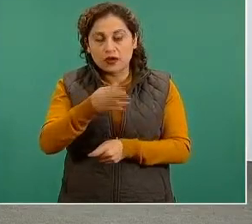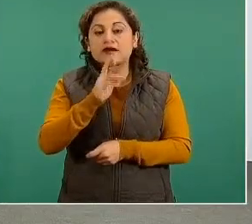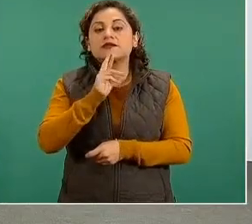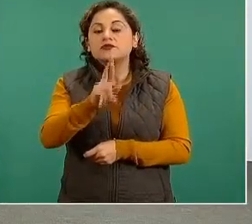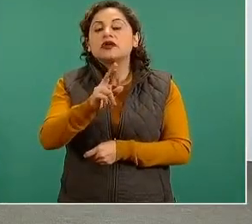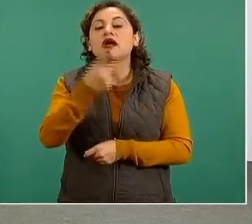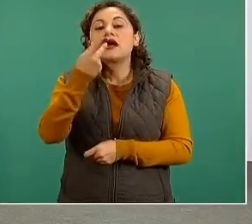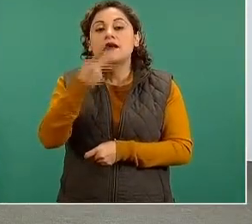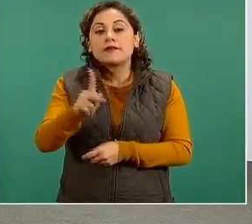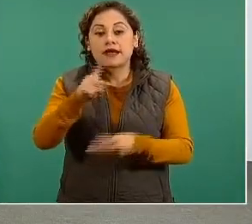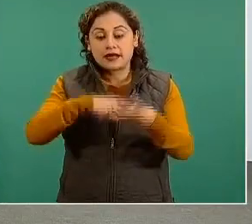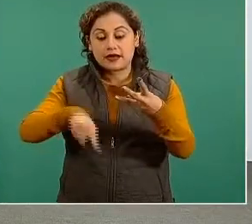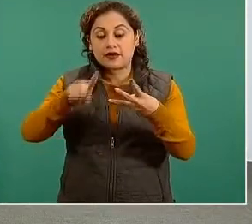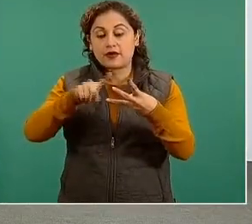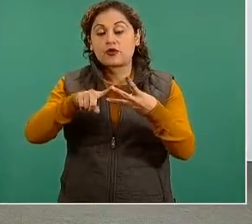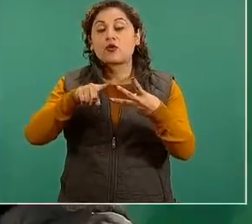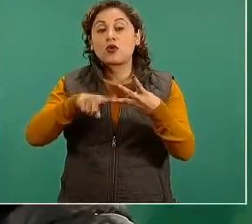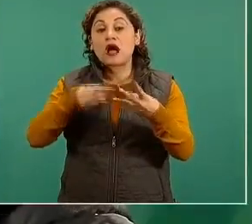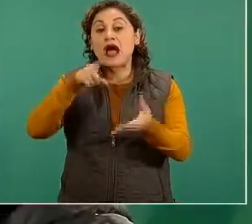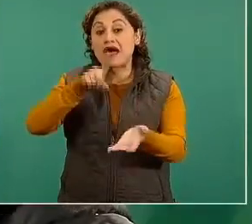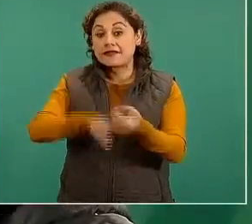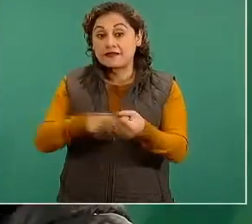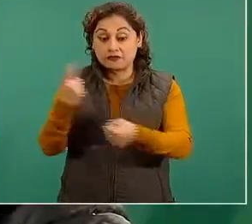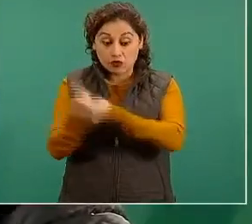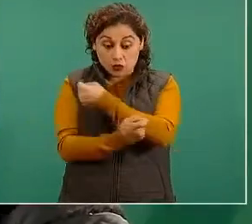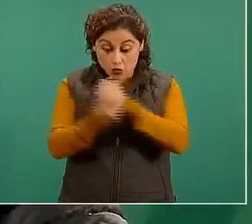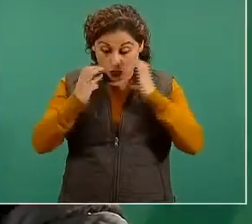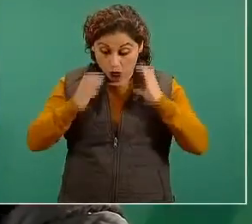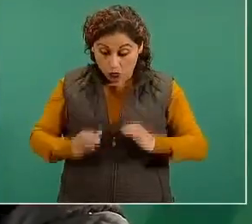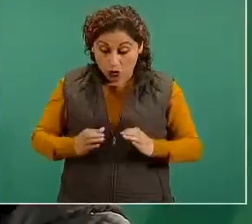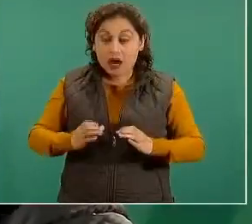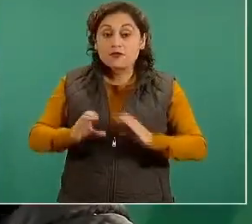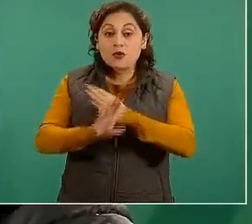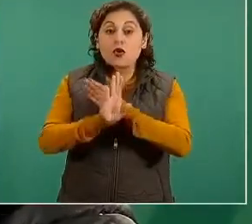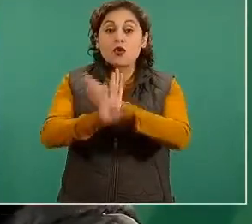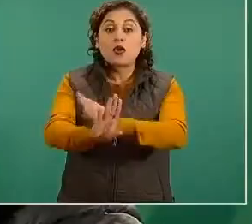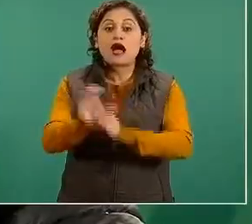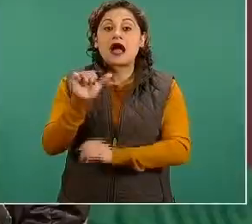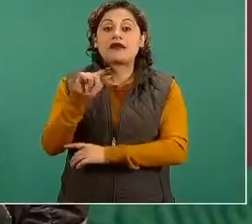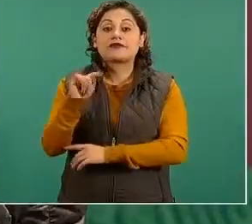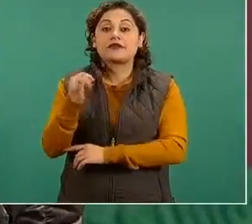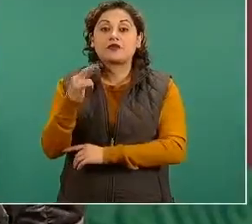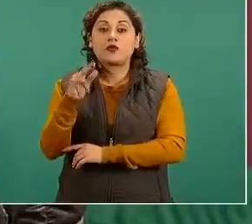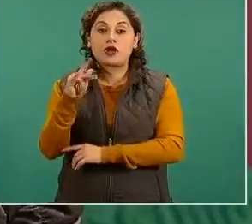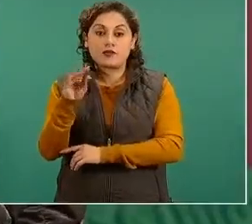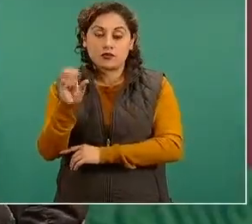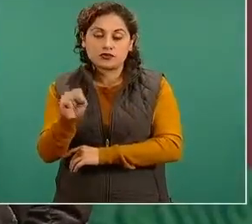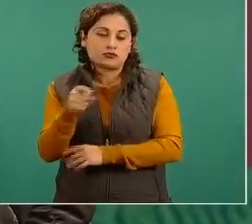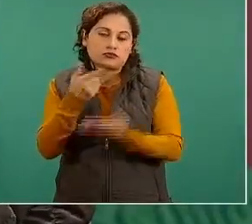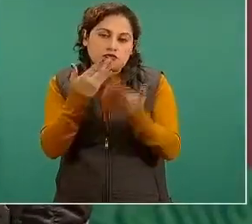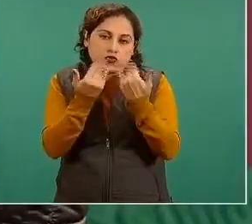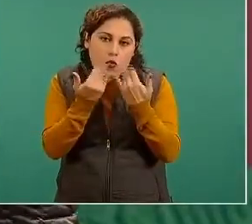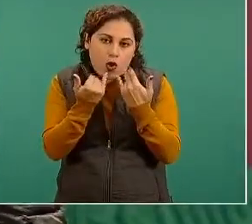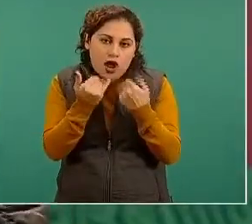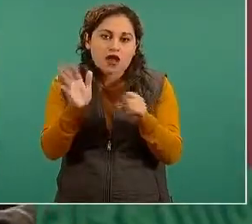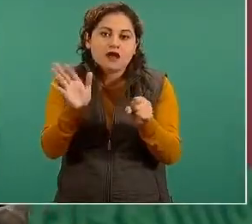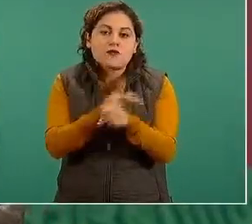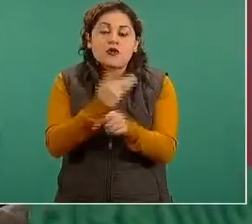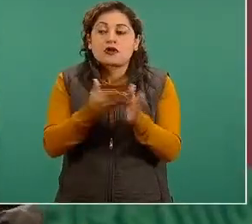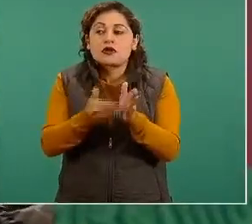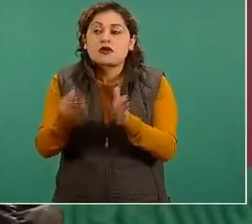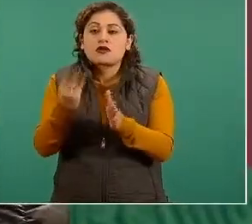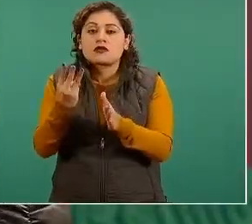resultarán negativos ambos anticuerpos porque todavía van a tardar unos cuatro cinco días o tres o cuatro días en empezar a crecer estos